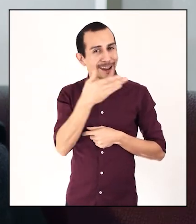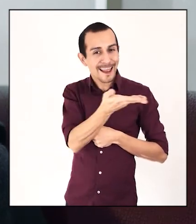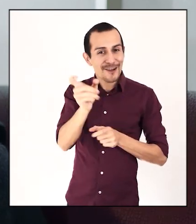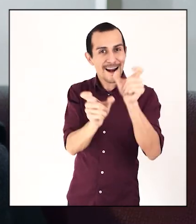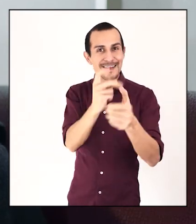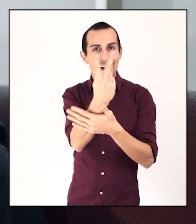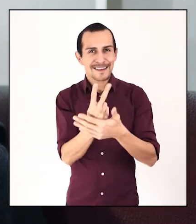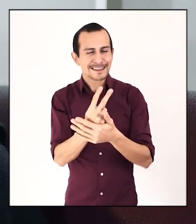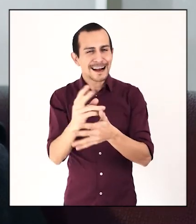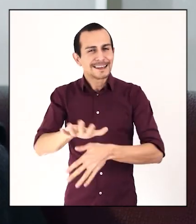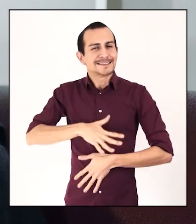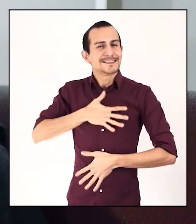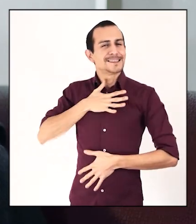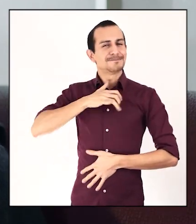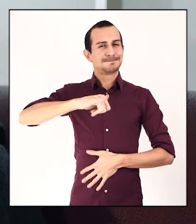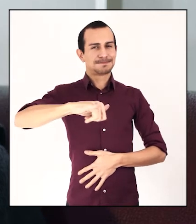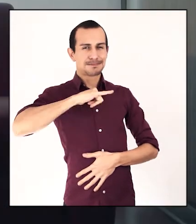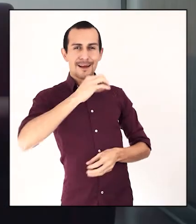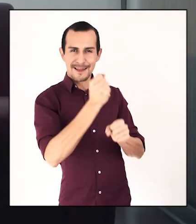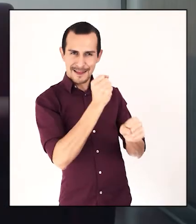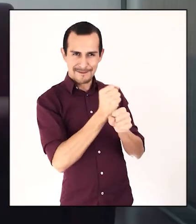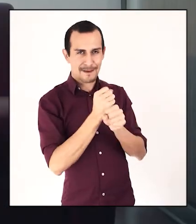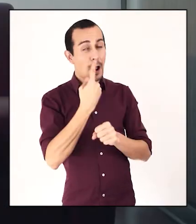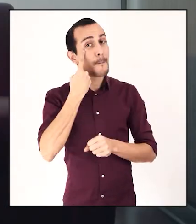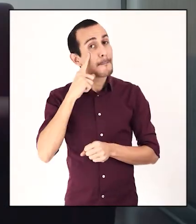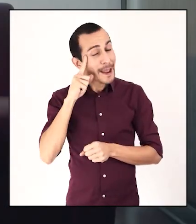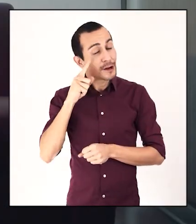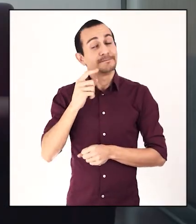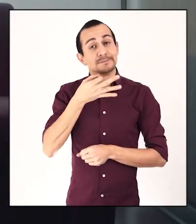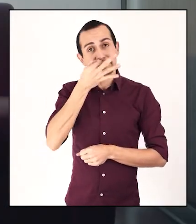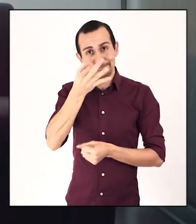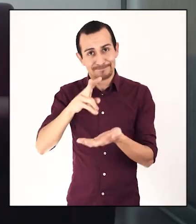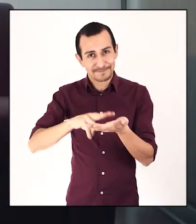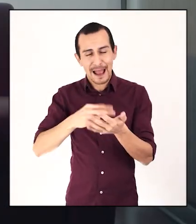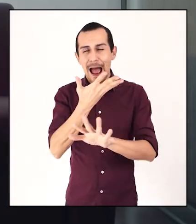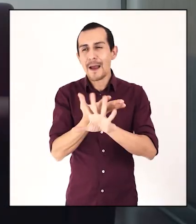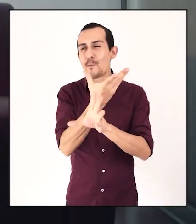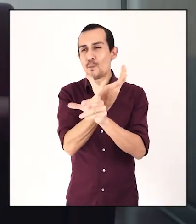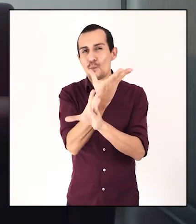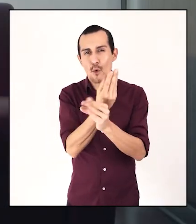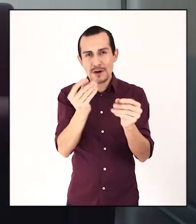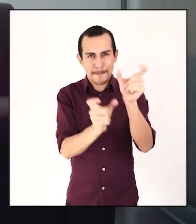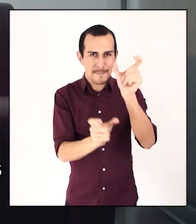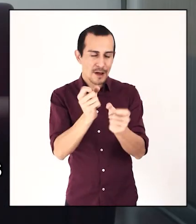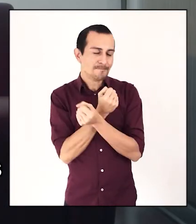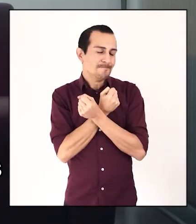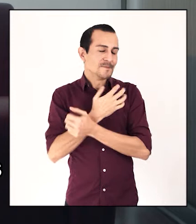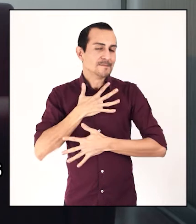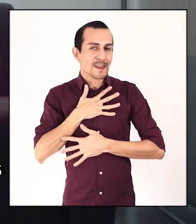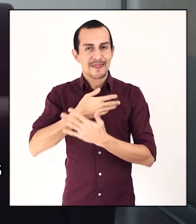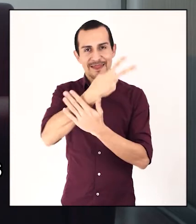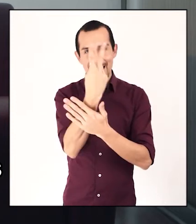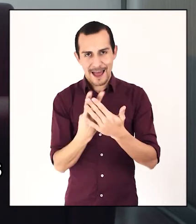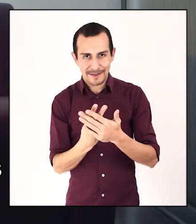yo, se van a sentir reflejados en ese hacer. Pero también no podemos desconocer que hay muchos amantes del arte, producto